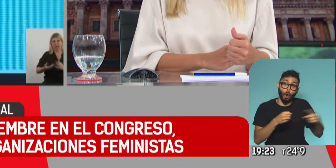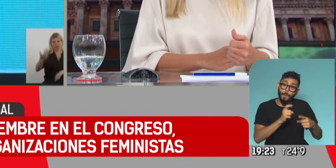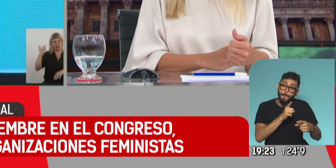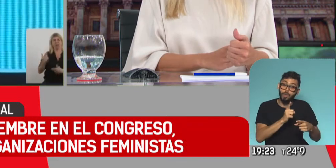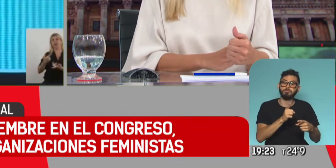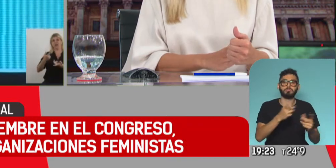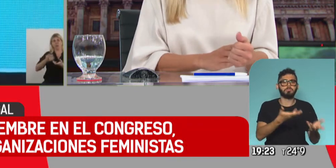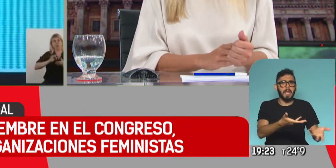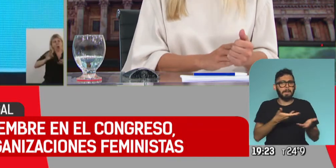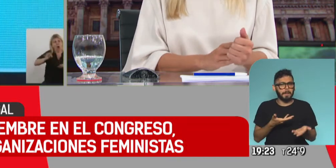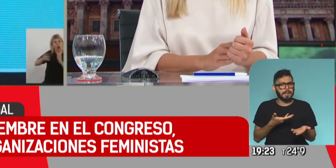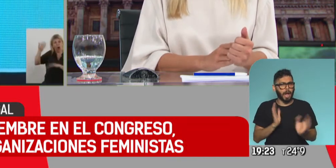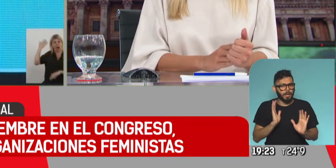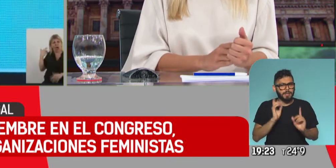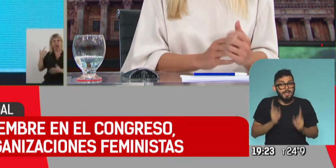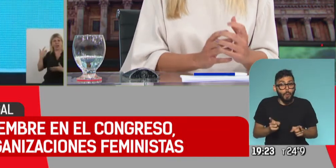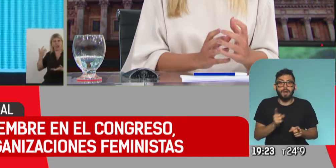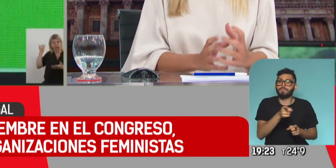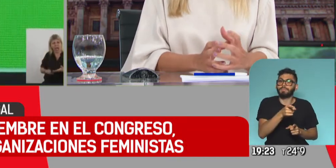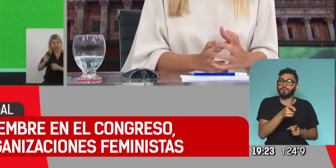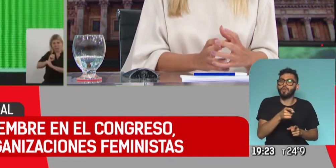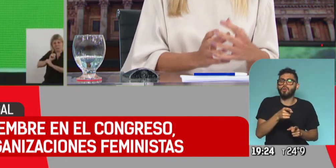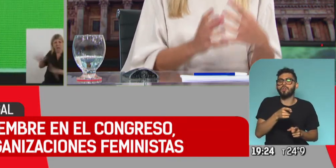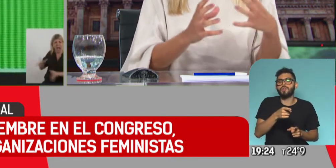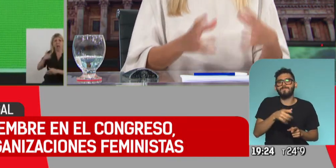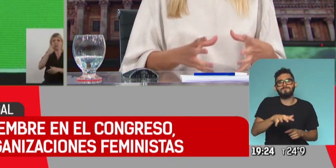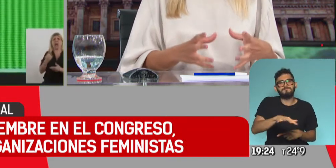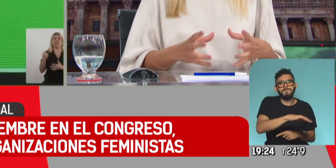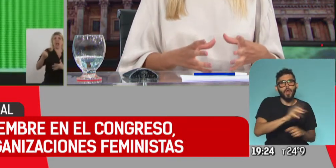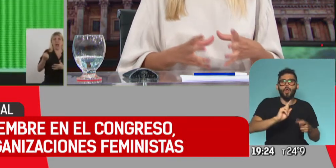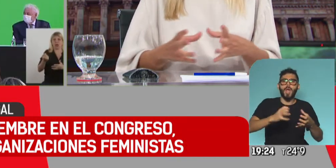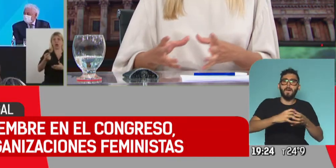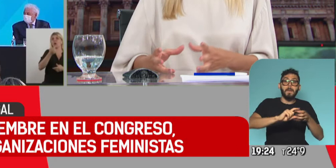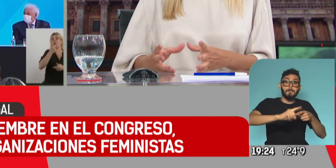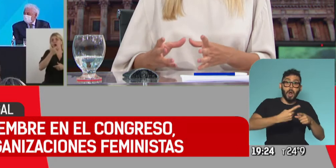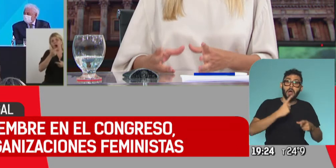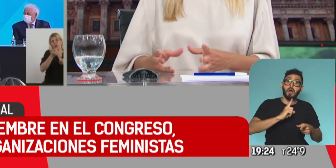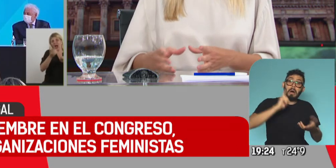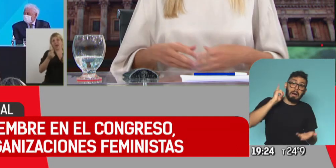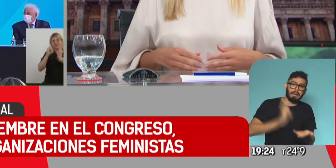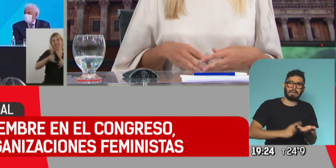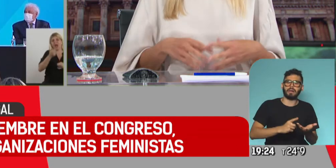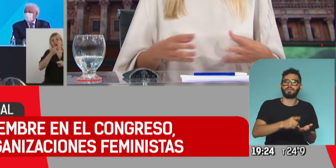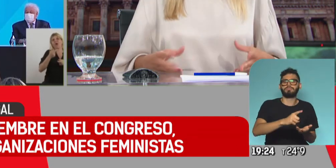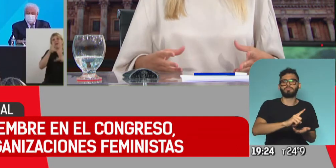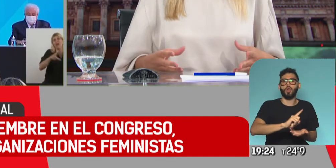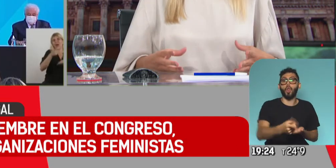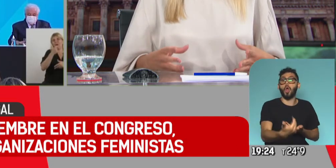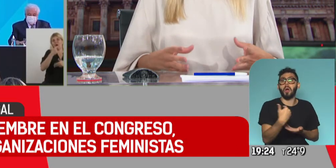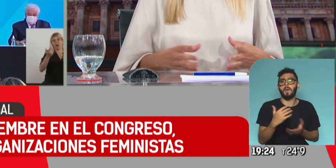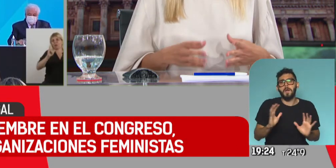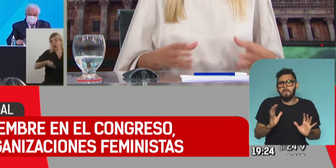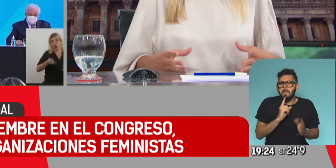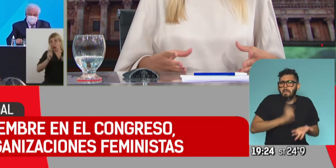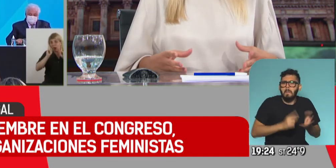invitados, no hubo una decisión formal, partidaria desde Juntos para el Cambio para no ir, digamos,